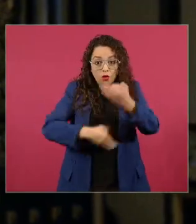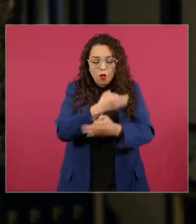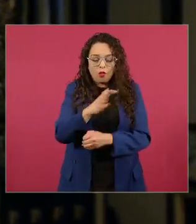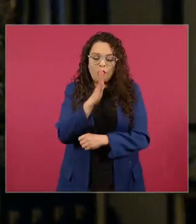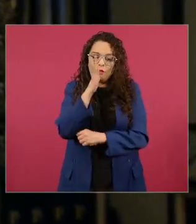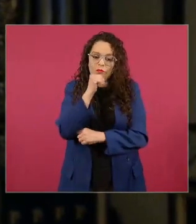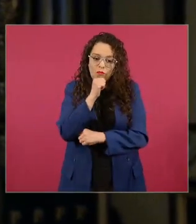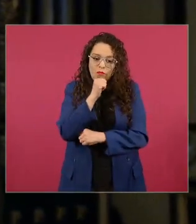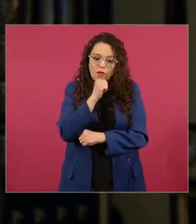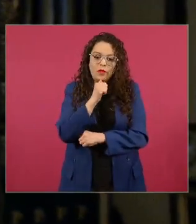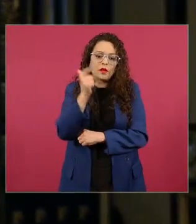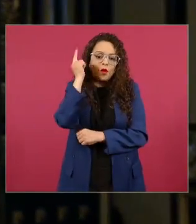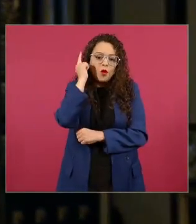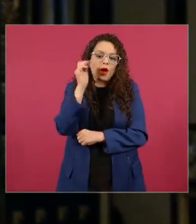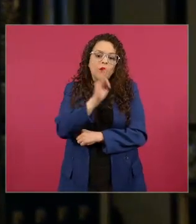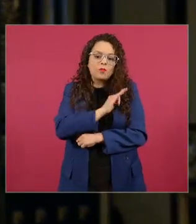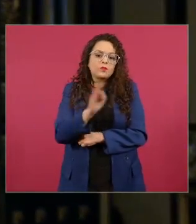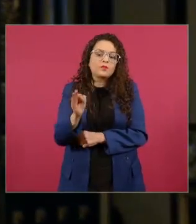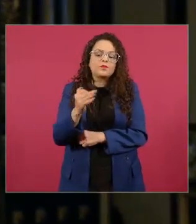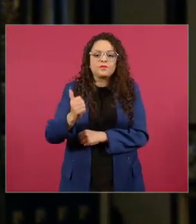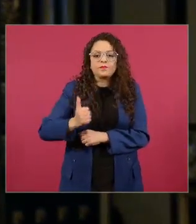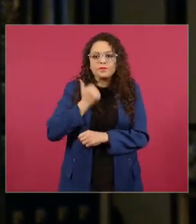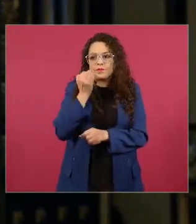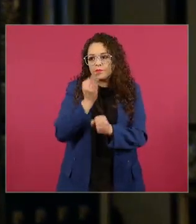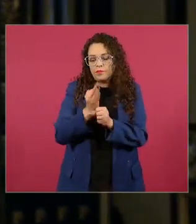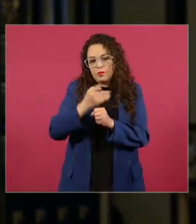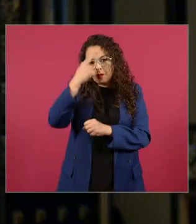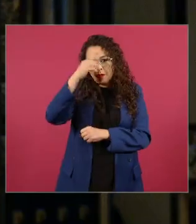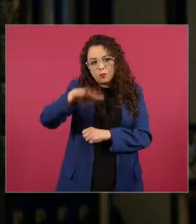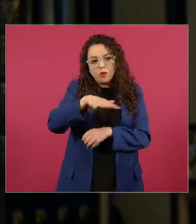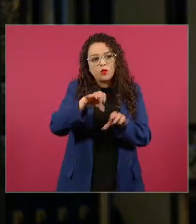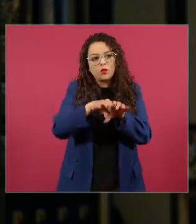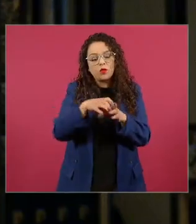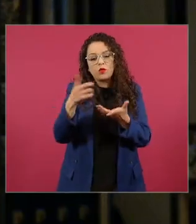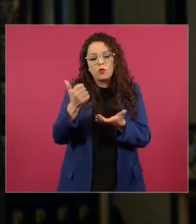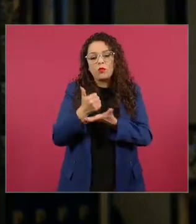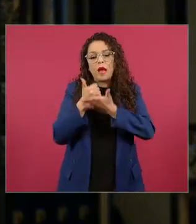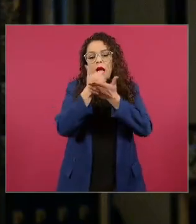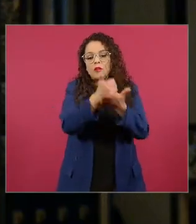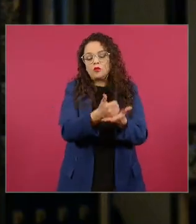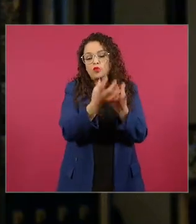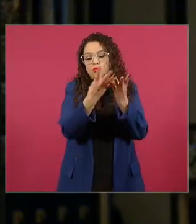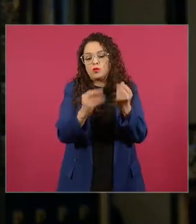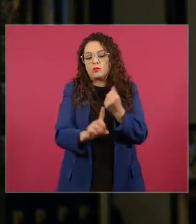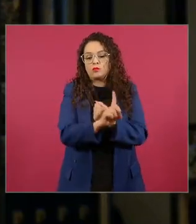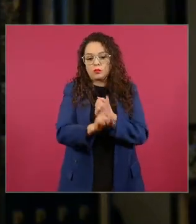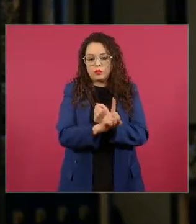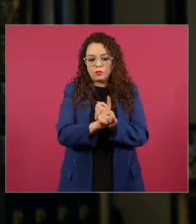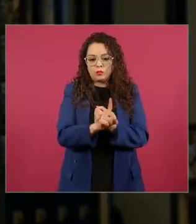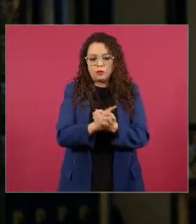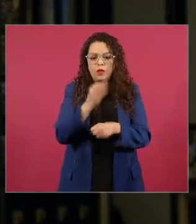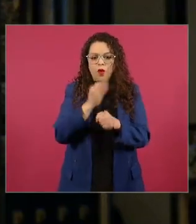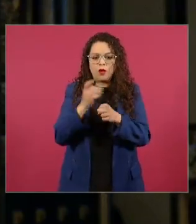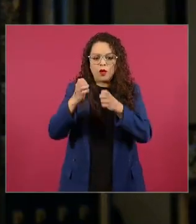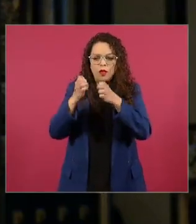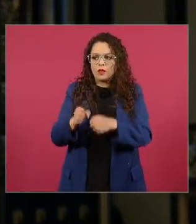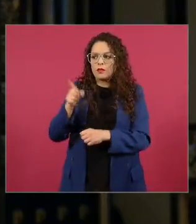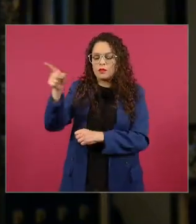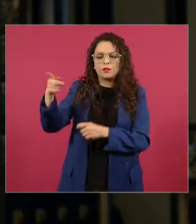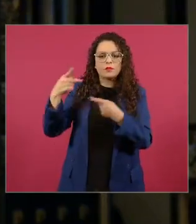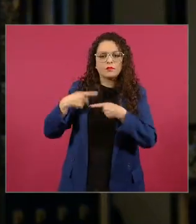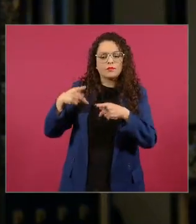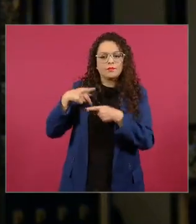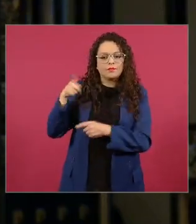alguna solución quiero aprovechar que está aquí el almirante Rafael Ojeda porque traigo un clamor de la gente de